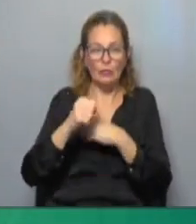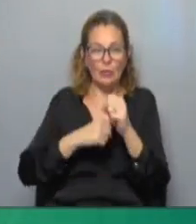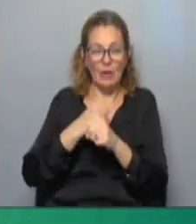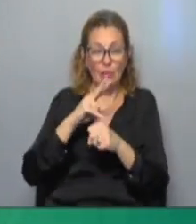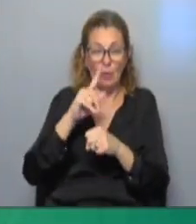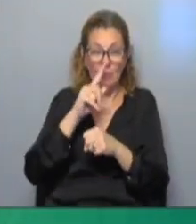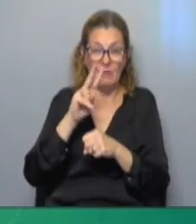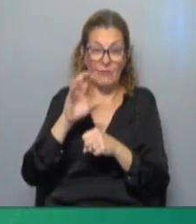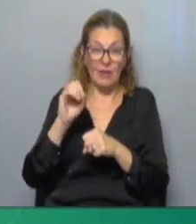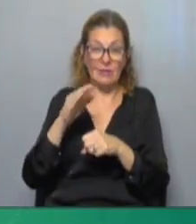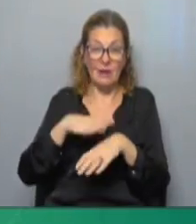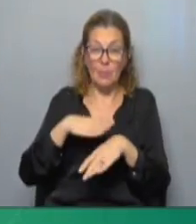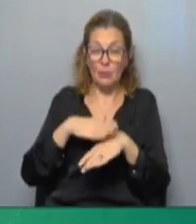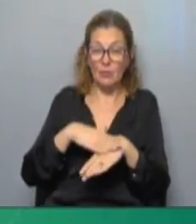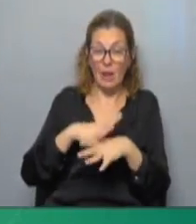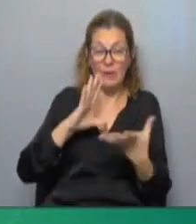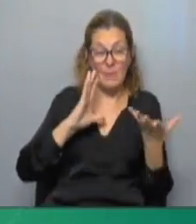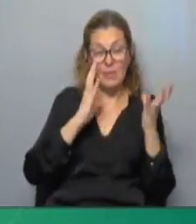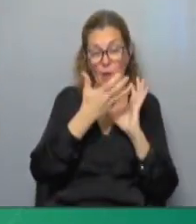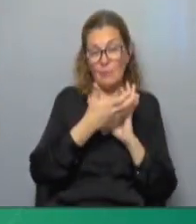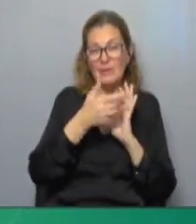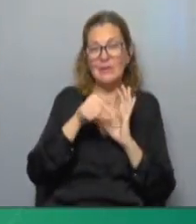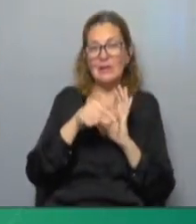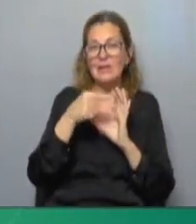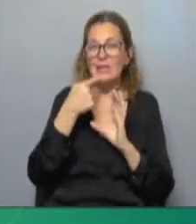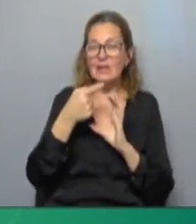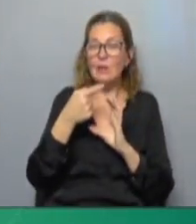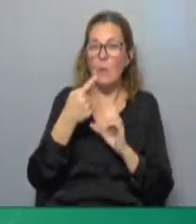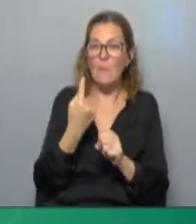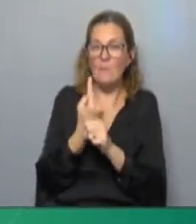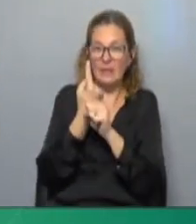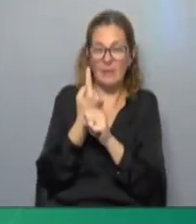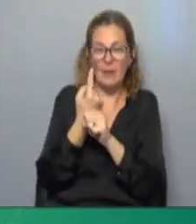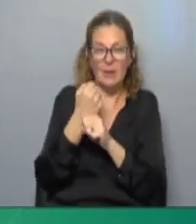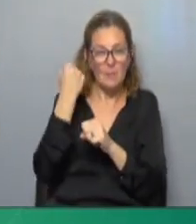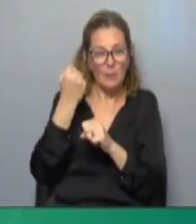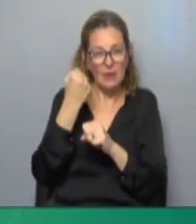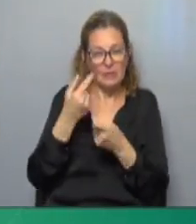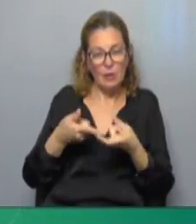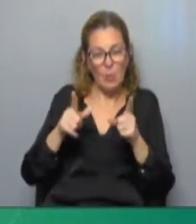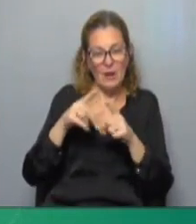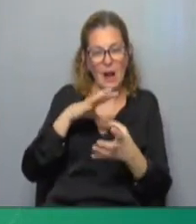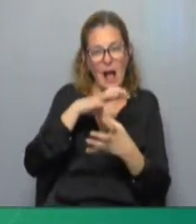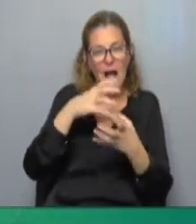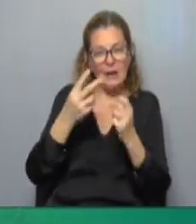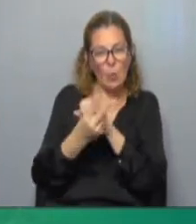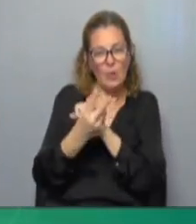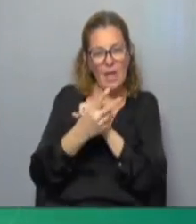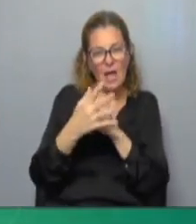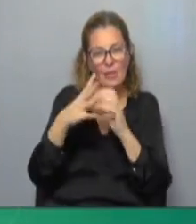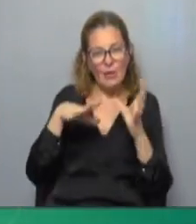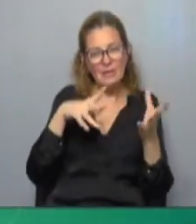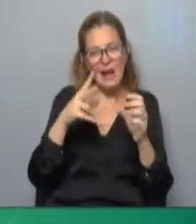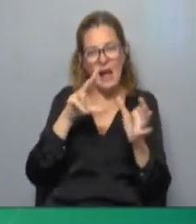al asumir la cartera de Medio Ambiente Jorge Mera se impuso como principales retos la recuperación de las áreas protegidas hacer